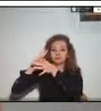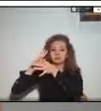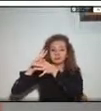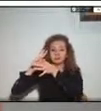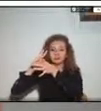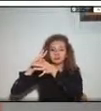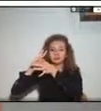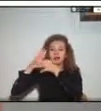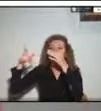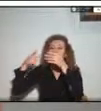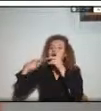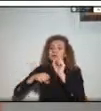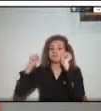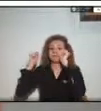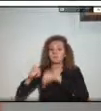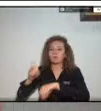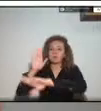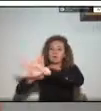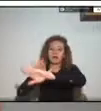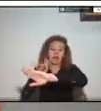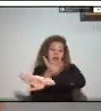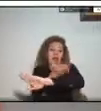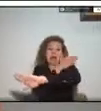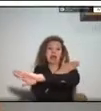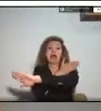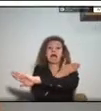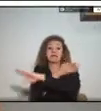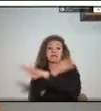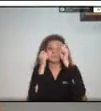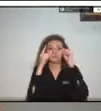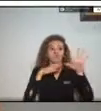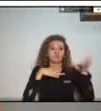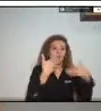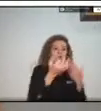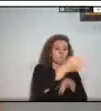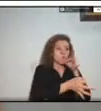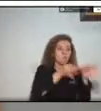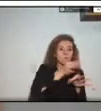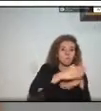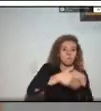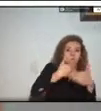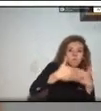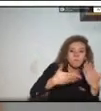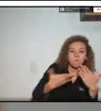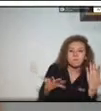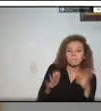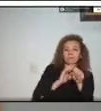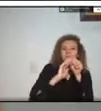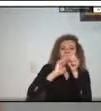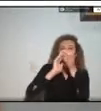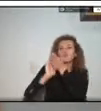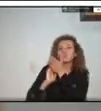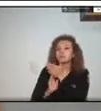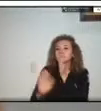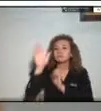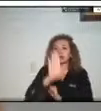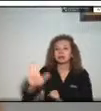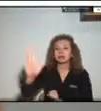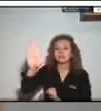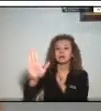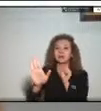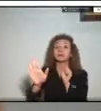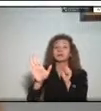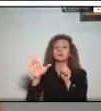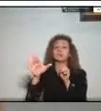logramos emitir las alertas temprano acá y por todo el sistema de comunicaciones que tenemos a nivel departamental tenemos ya el mensaje de prevención y articulamos